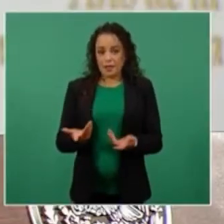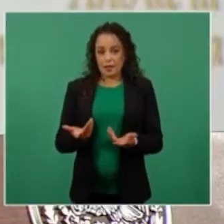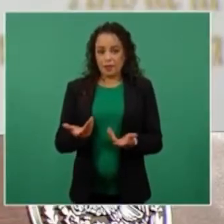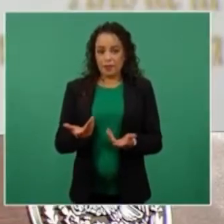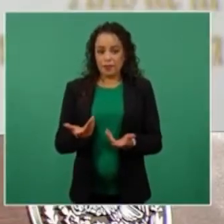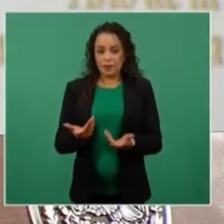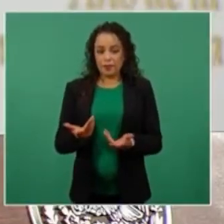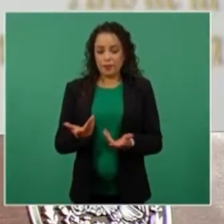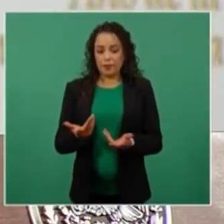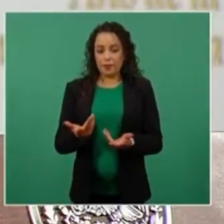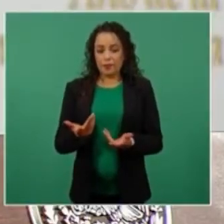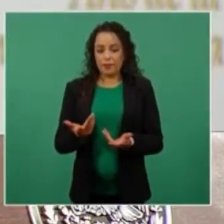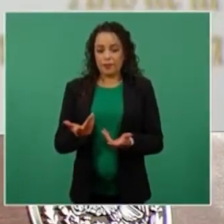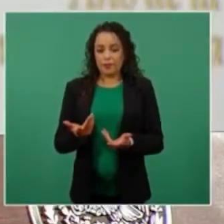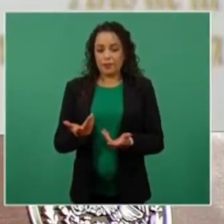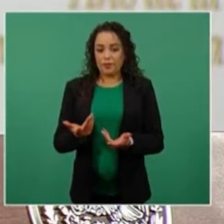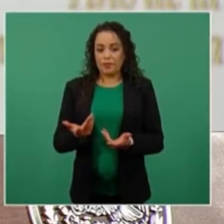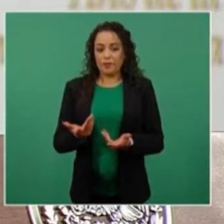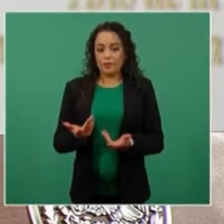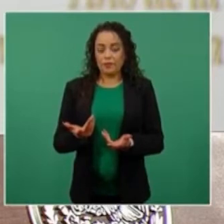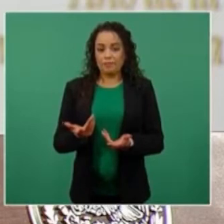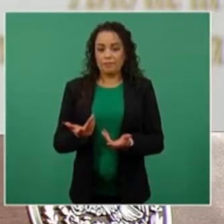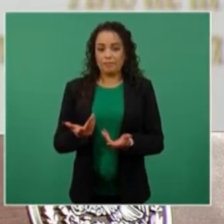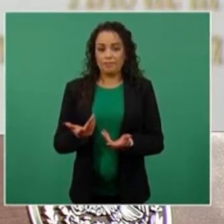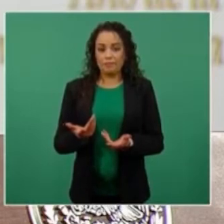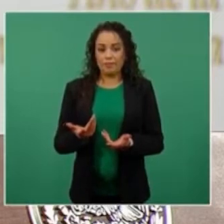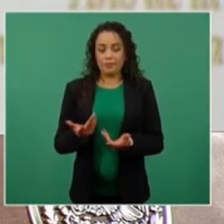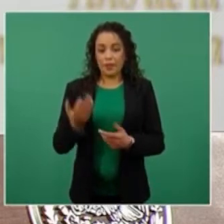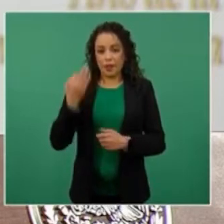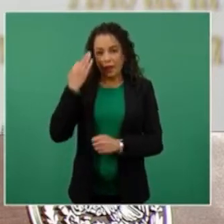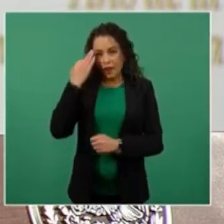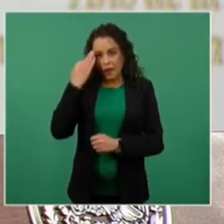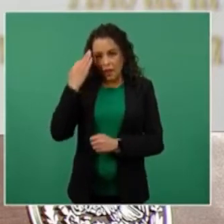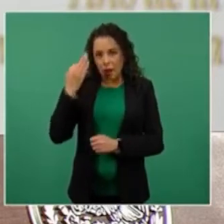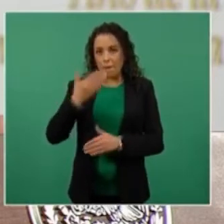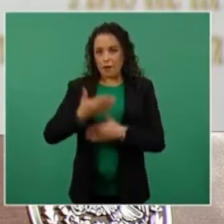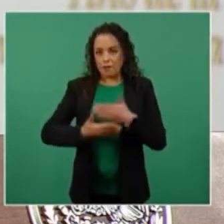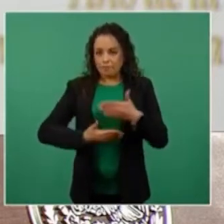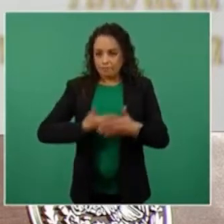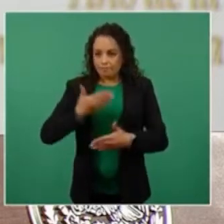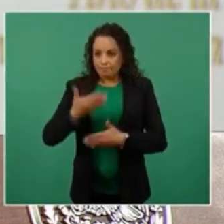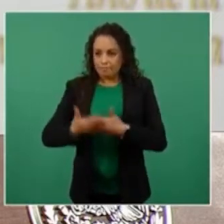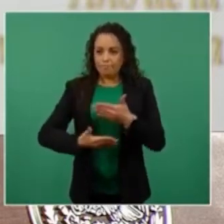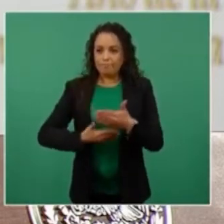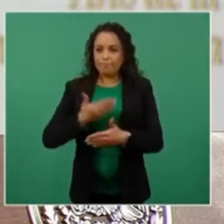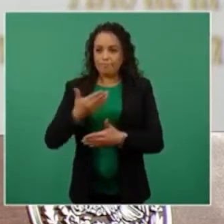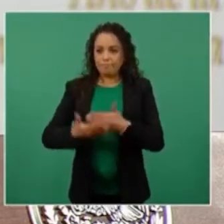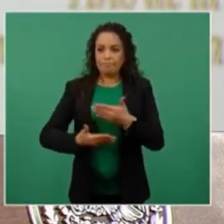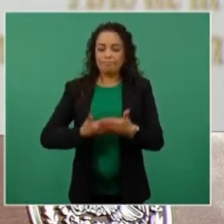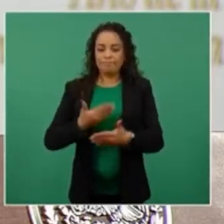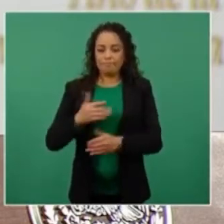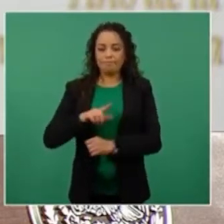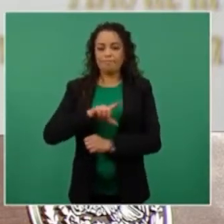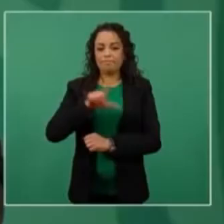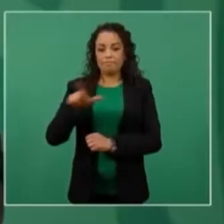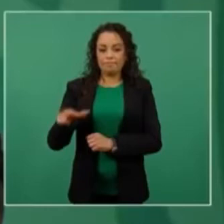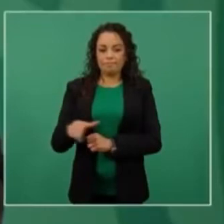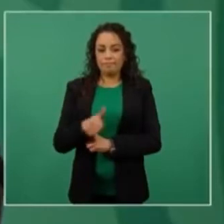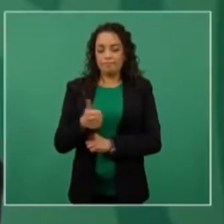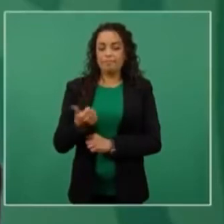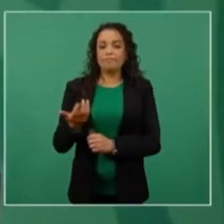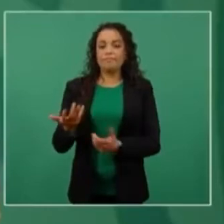volver a encontrarnos quienes